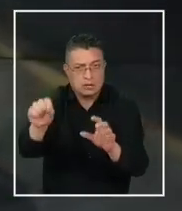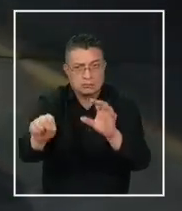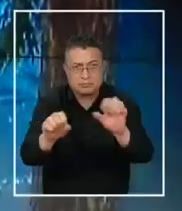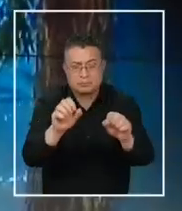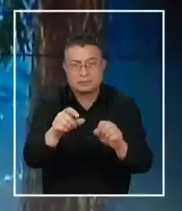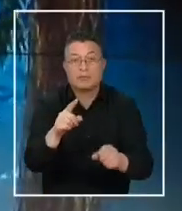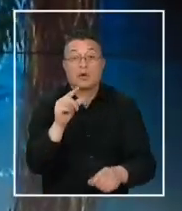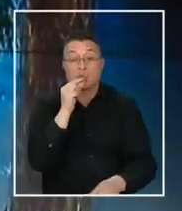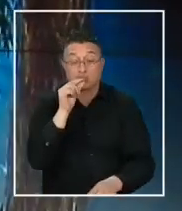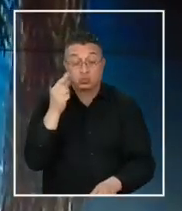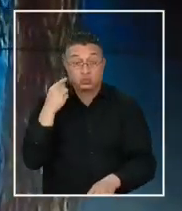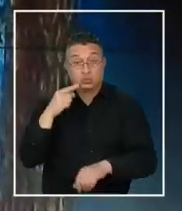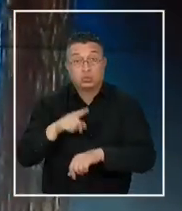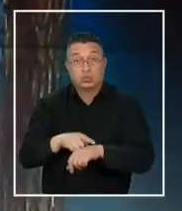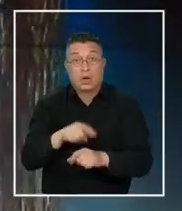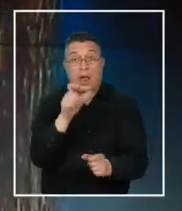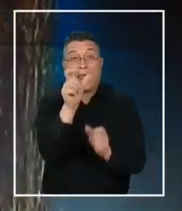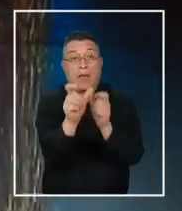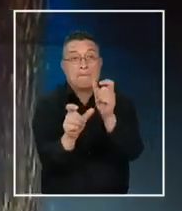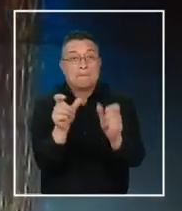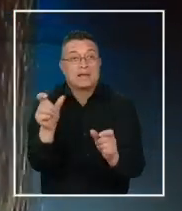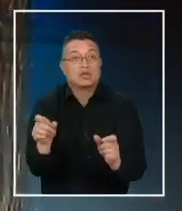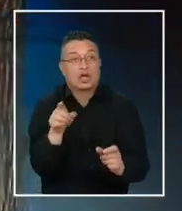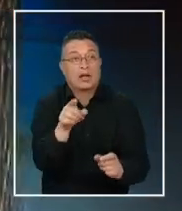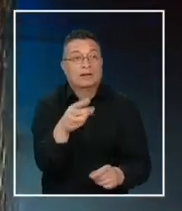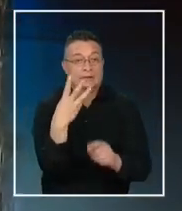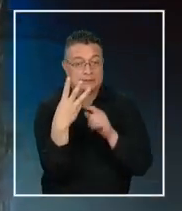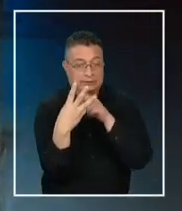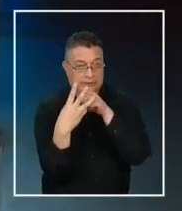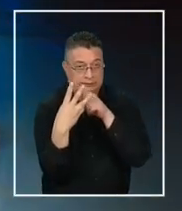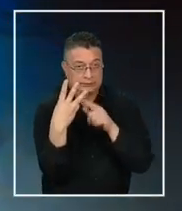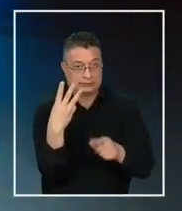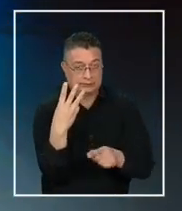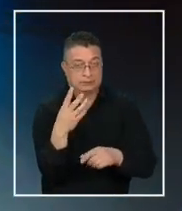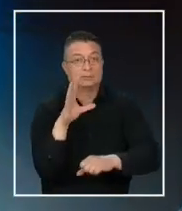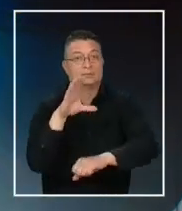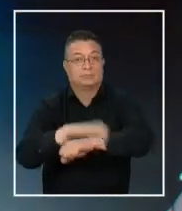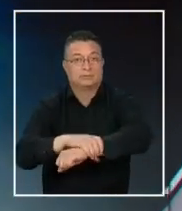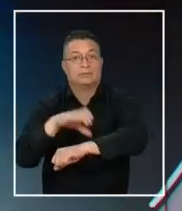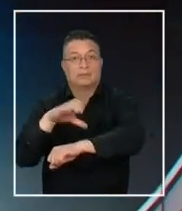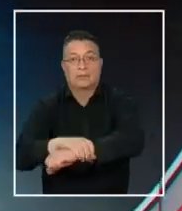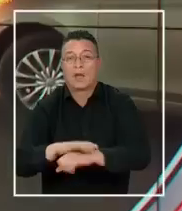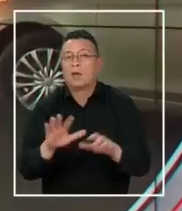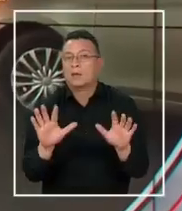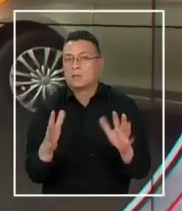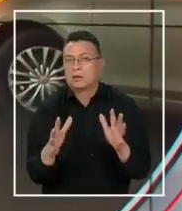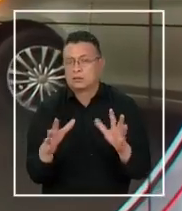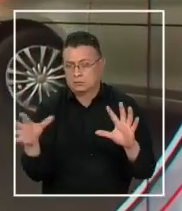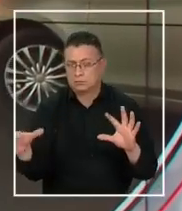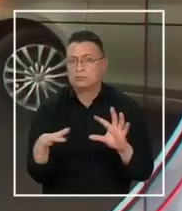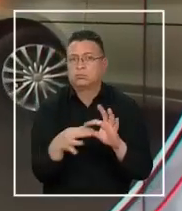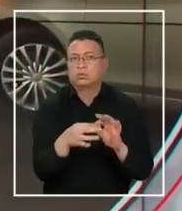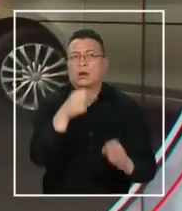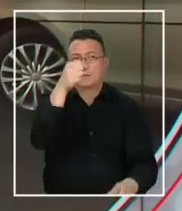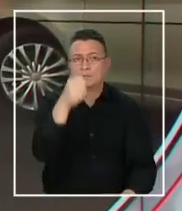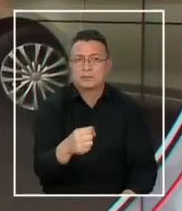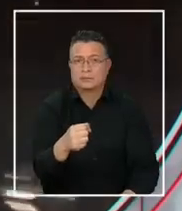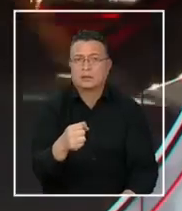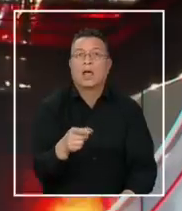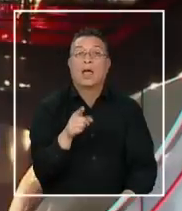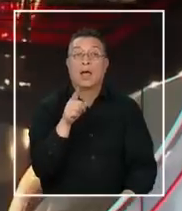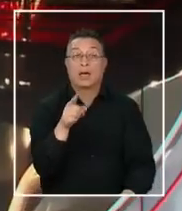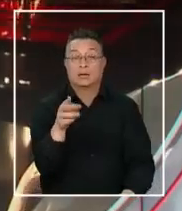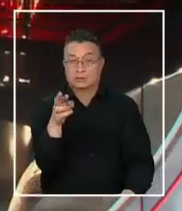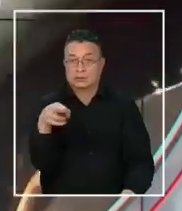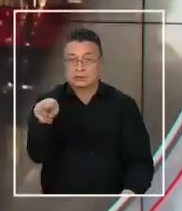últimas horas, las personas fueron, tres personas, fueron detenidas por su eventual vinculación al crimen, quienes serán